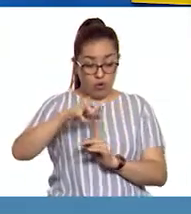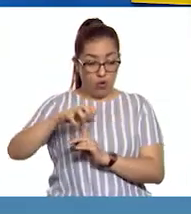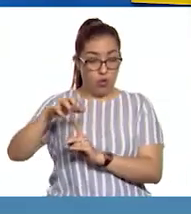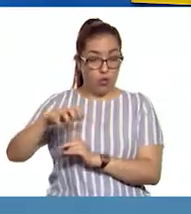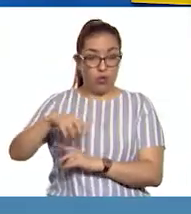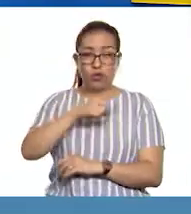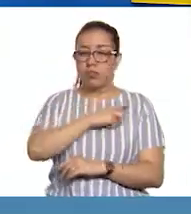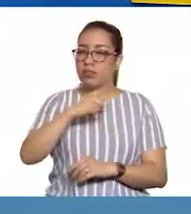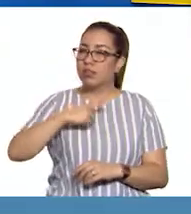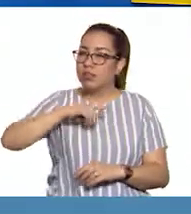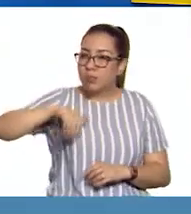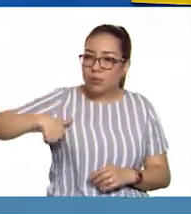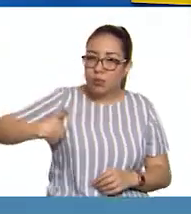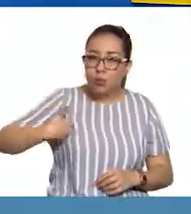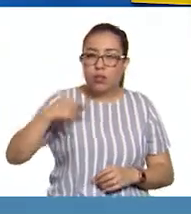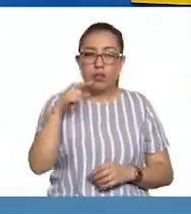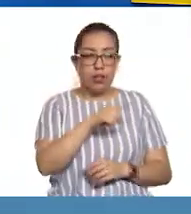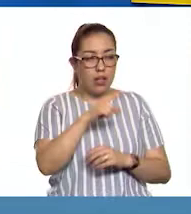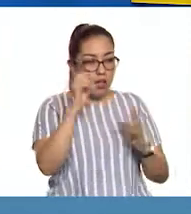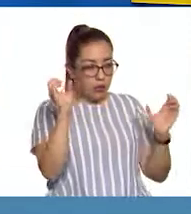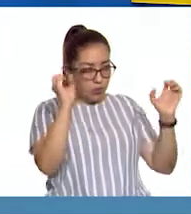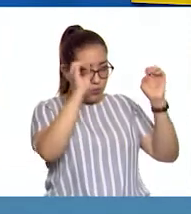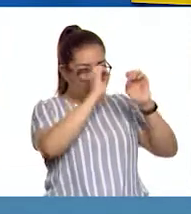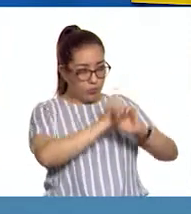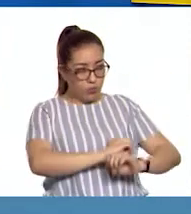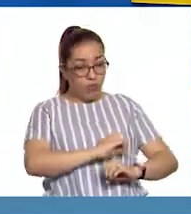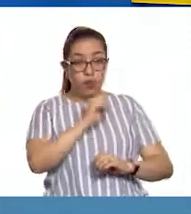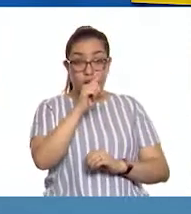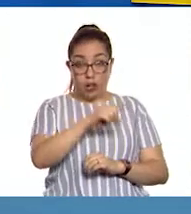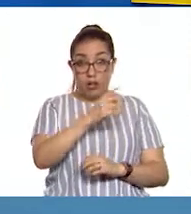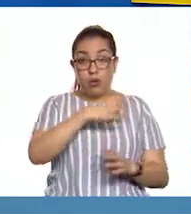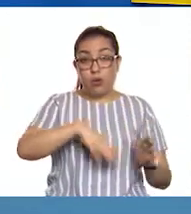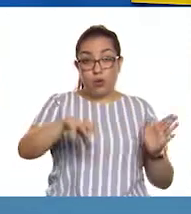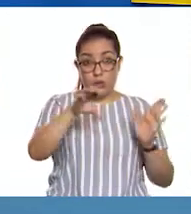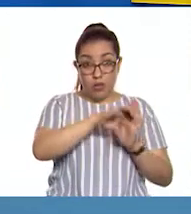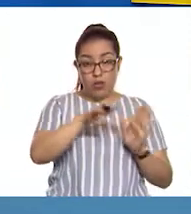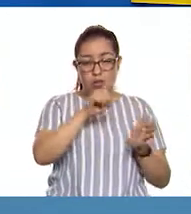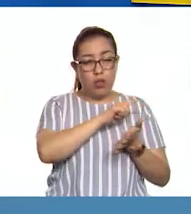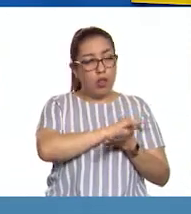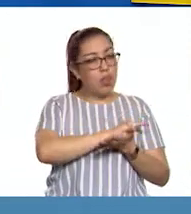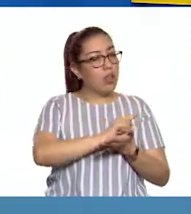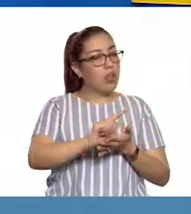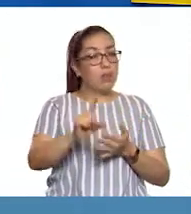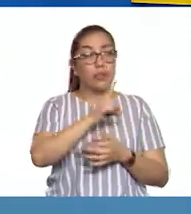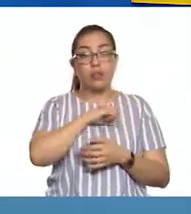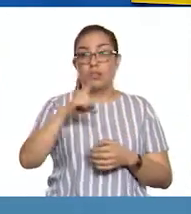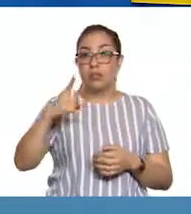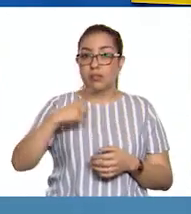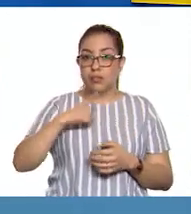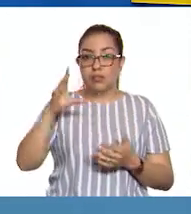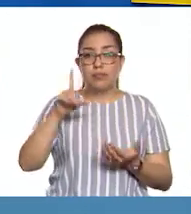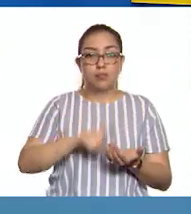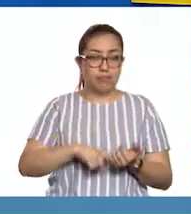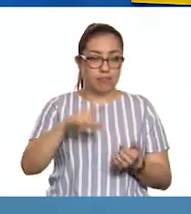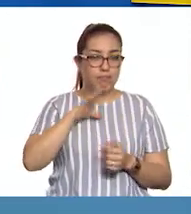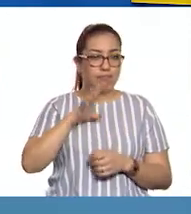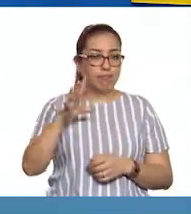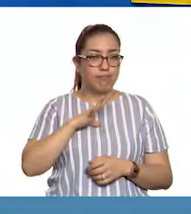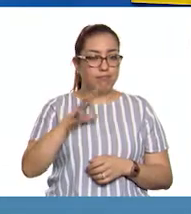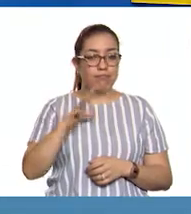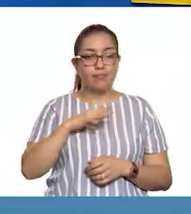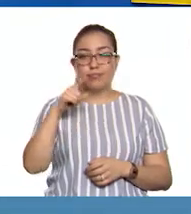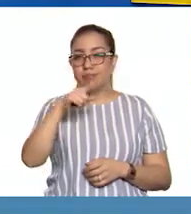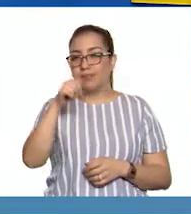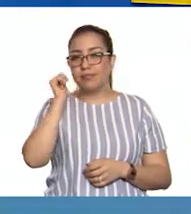penumbra y el lugar o cuarto limpio, que ya comentamos, en donde se colocarán las bolsas debe estar